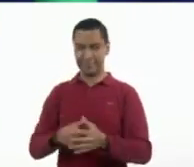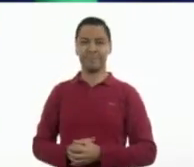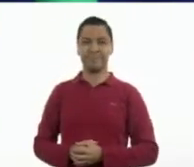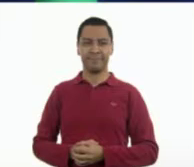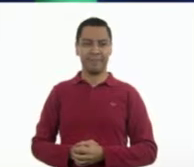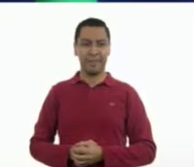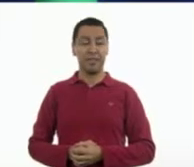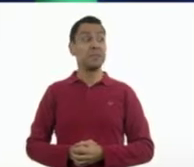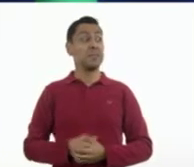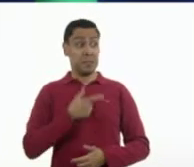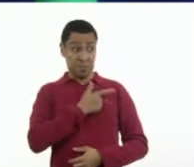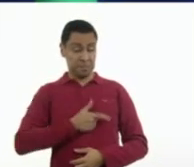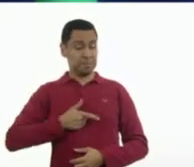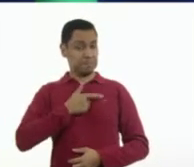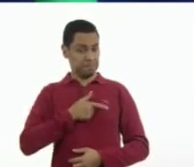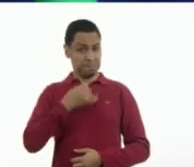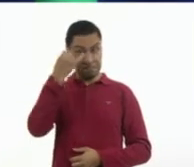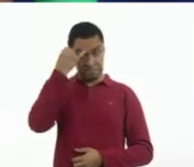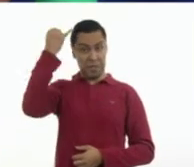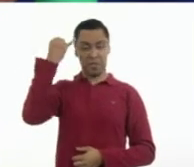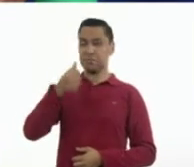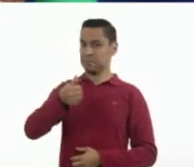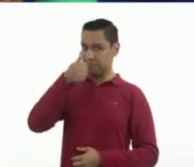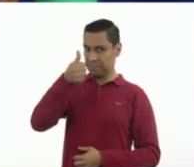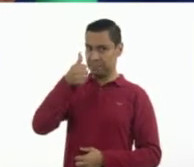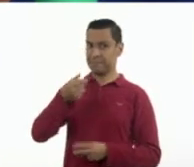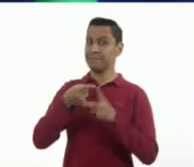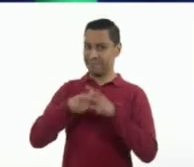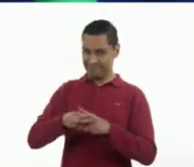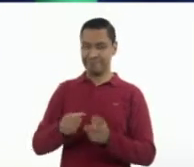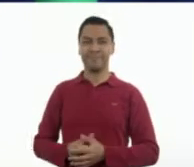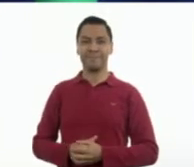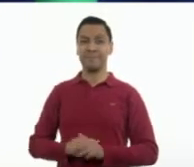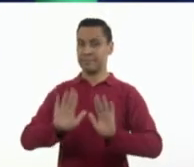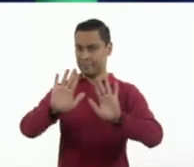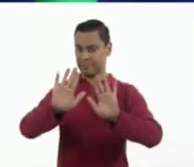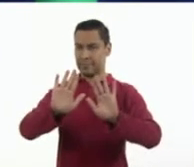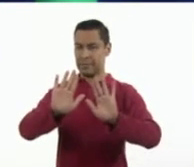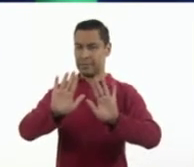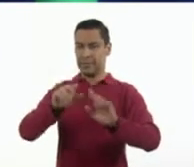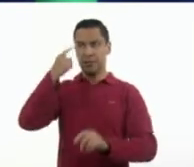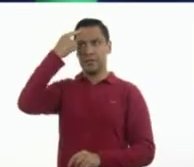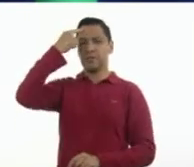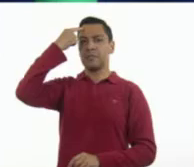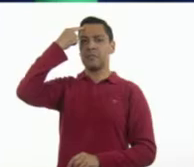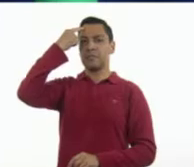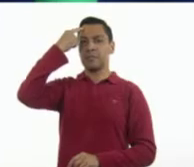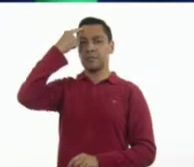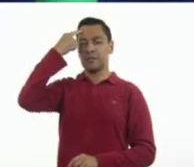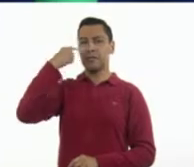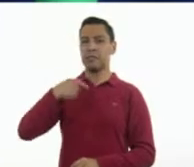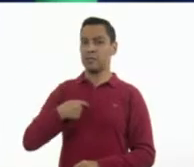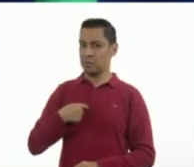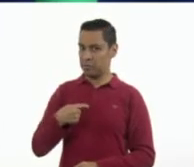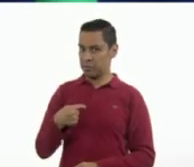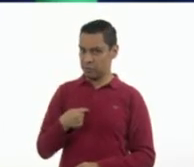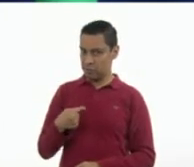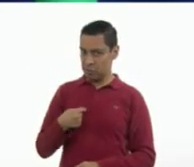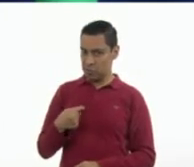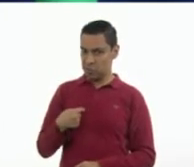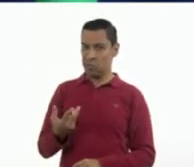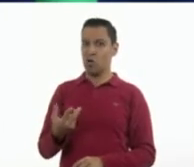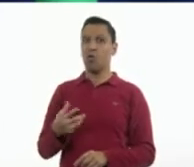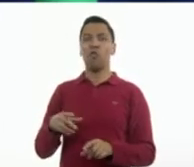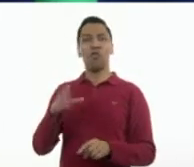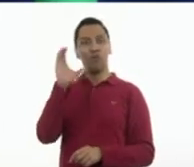una muy buena idea. Pues, comencemos. Ah, bueno, ahorita que recuerdo, tengo algunas fotos